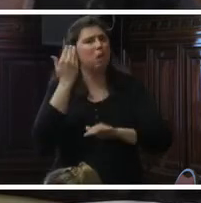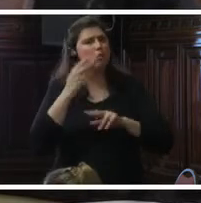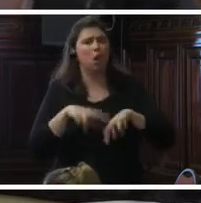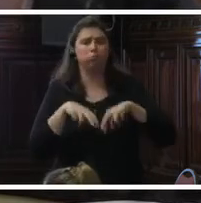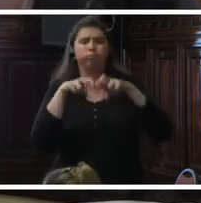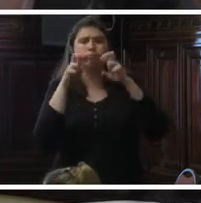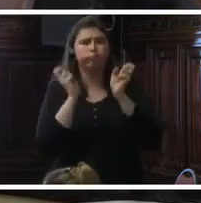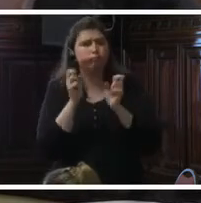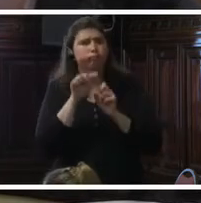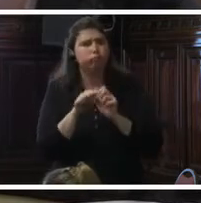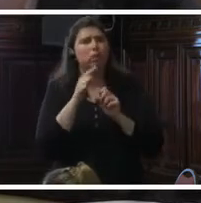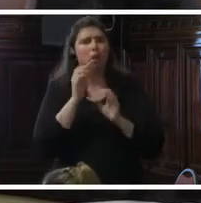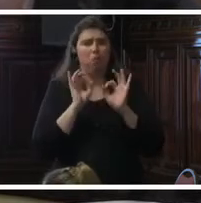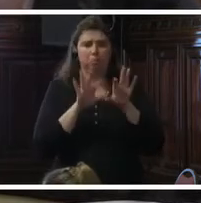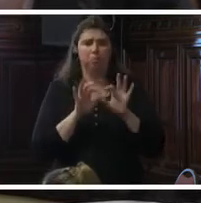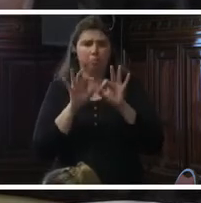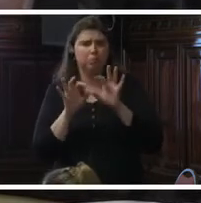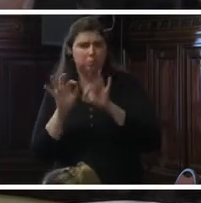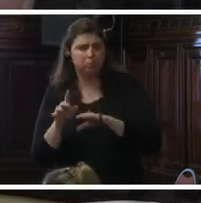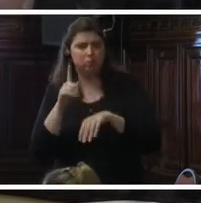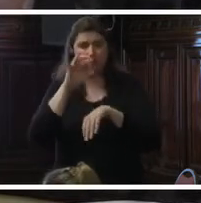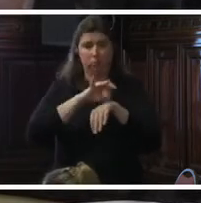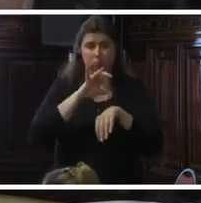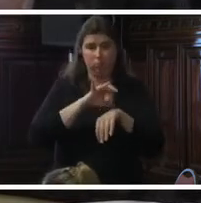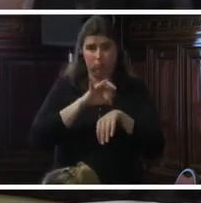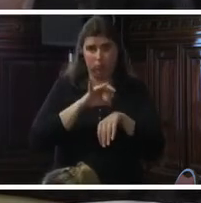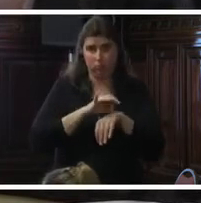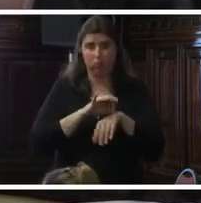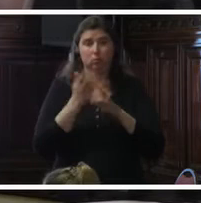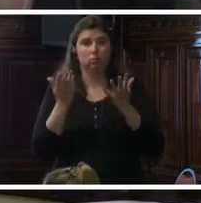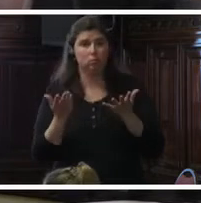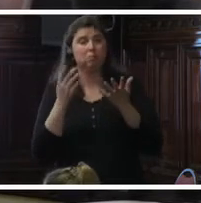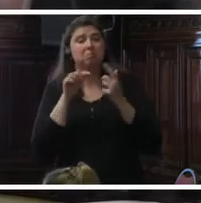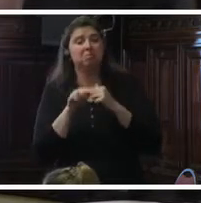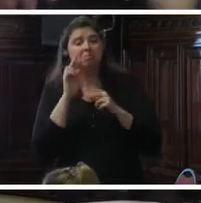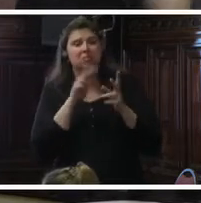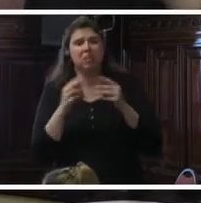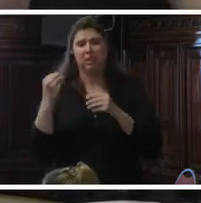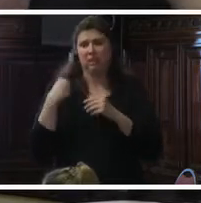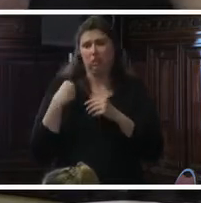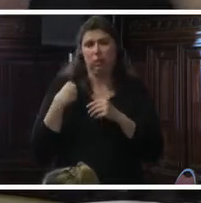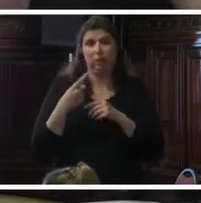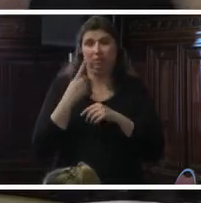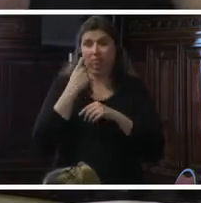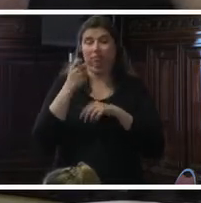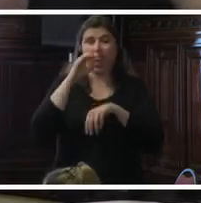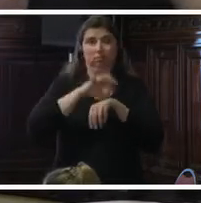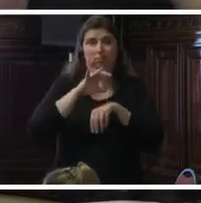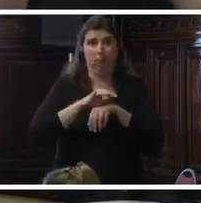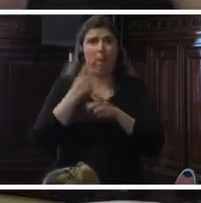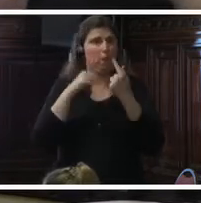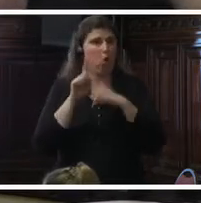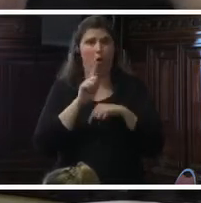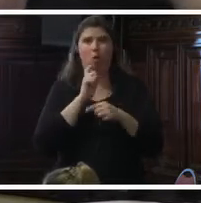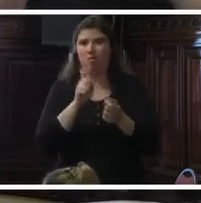Zika fueron ofrecidos mediante diagnósticos clínicos, es decir, con base en un análisis de los síntomas por el médico y no mediante exámenes de